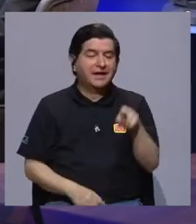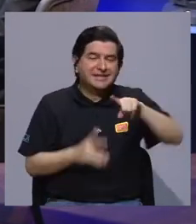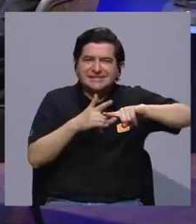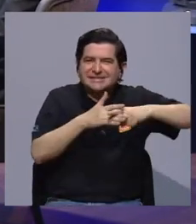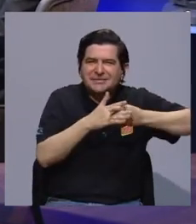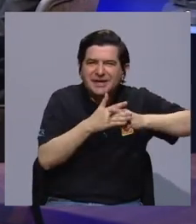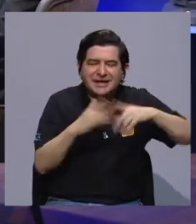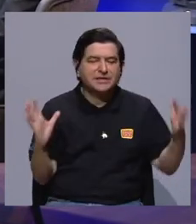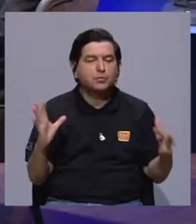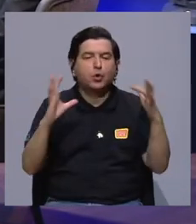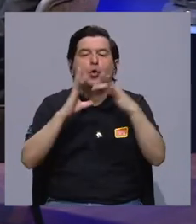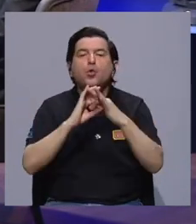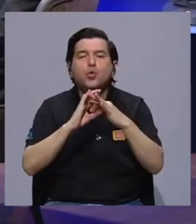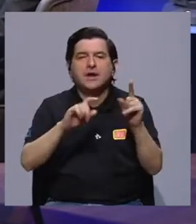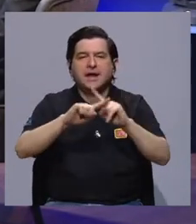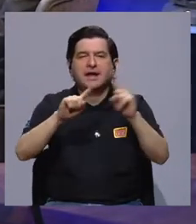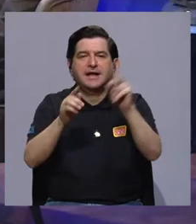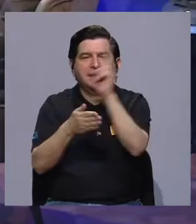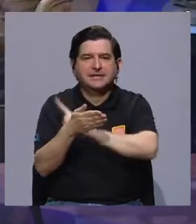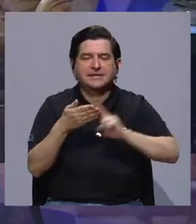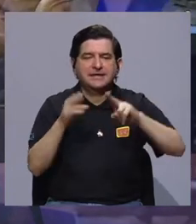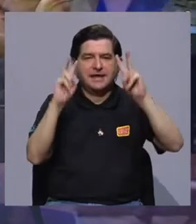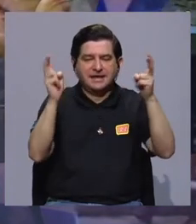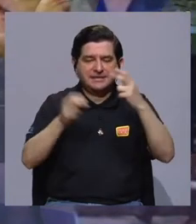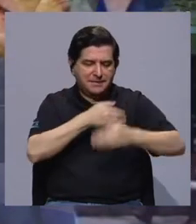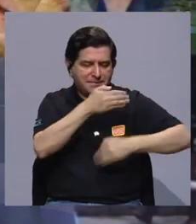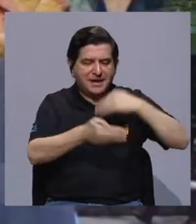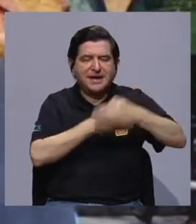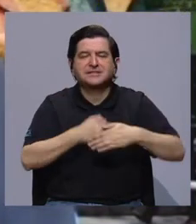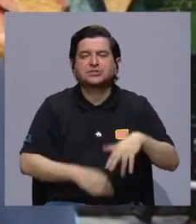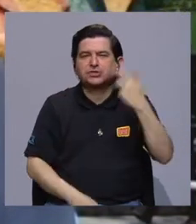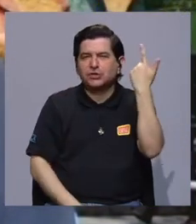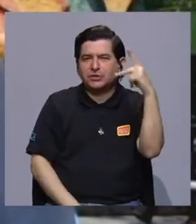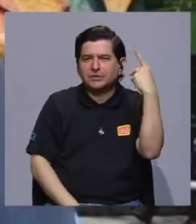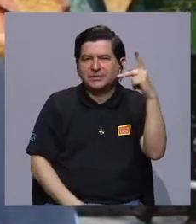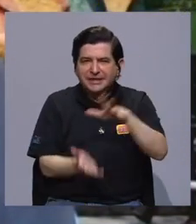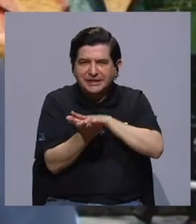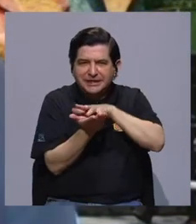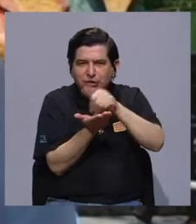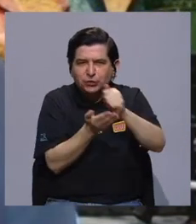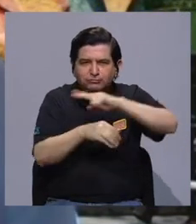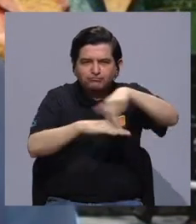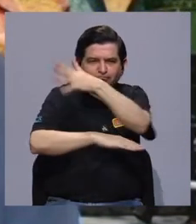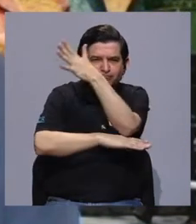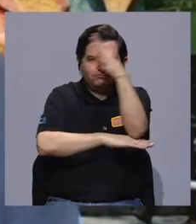un mecanismo de articulación entre universidades en el tema de gestión de riesgo a desastres.